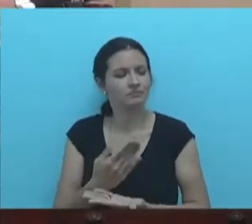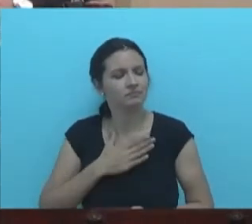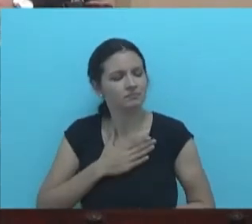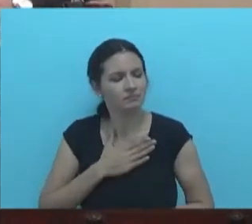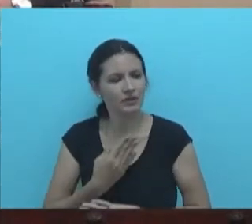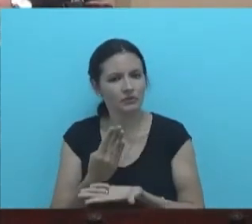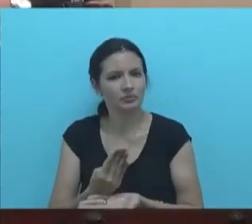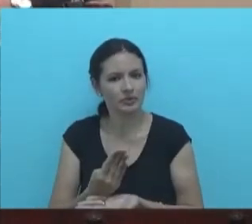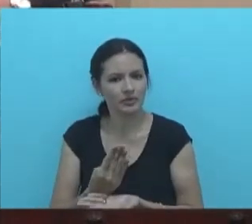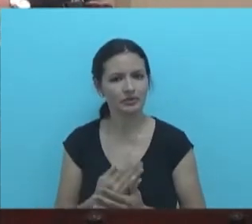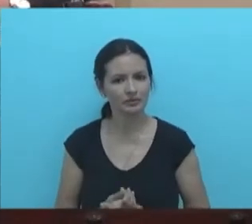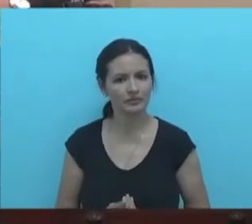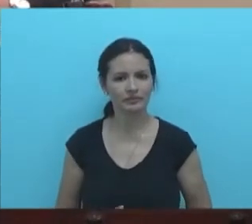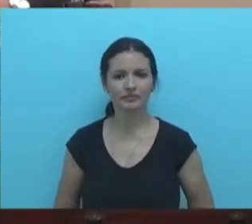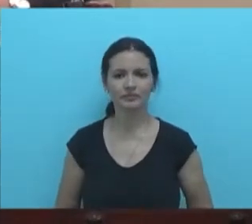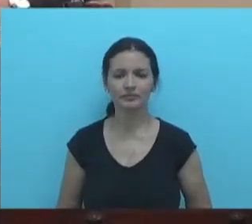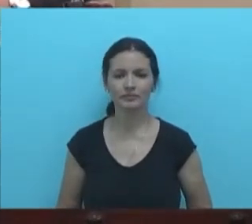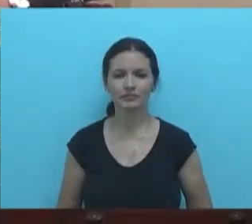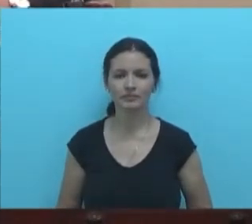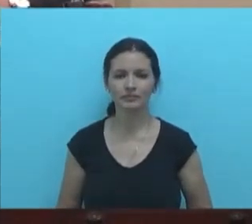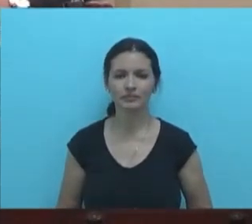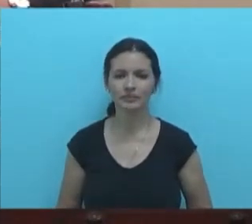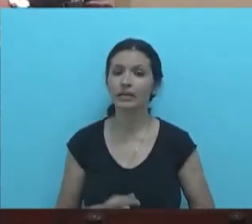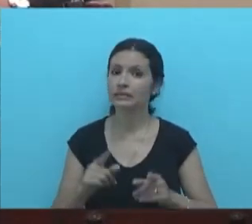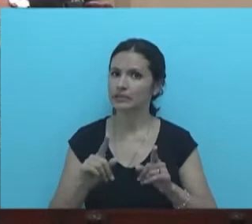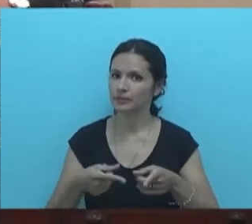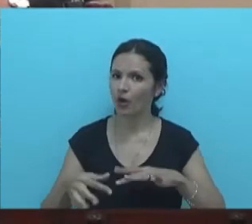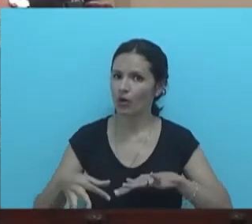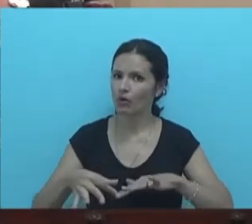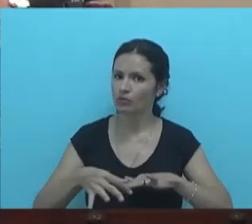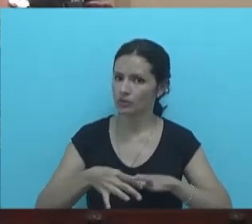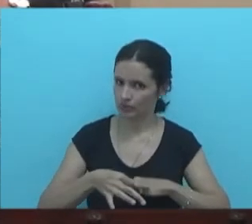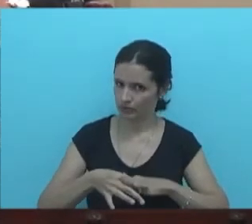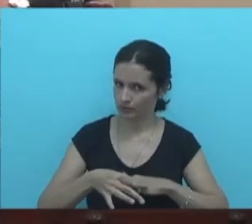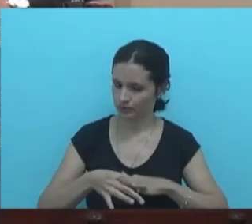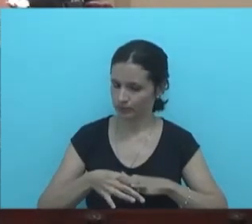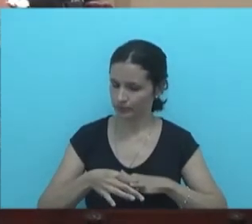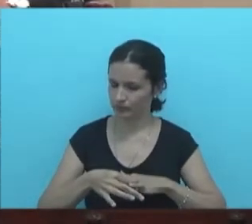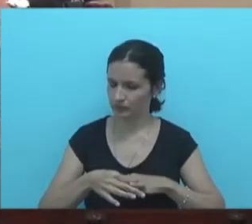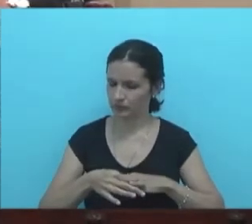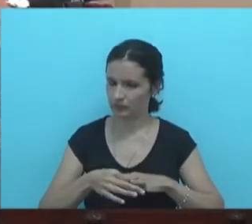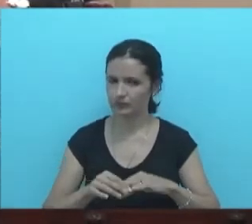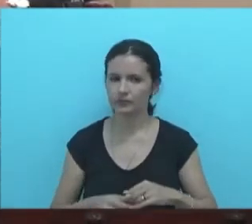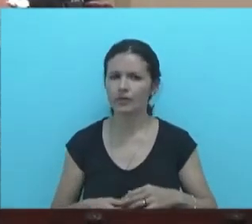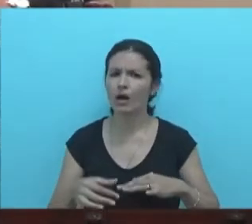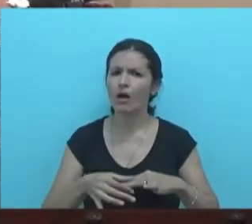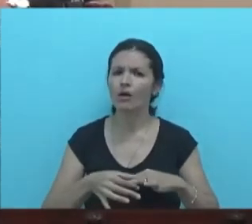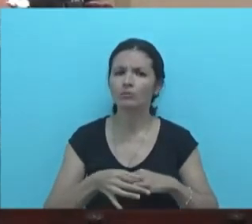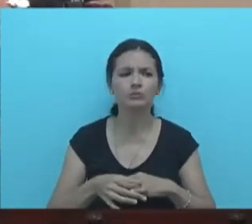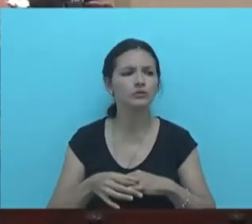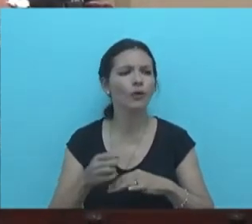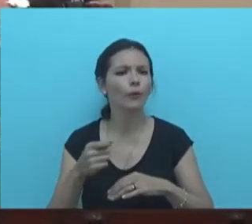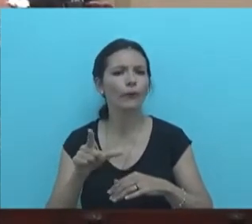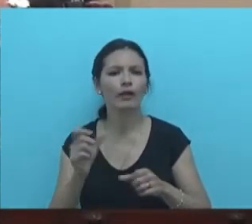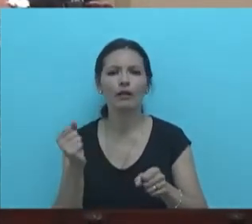reconocimiento también, pero fundamentalmente un compromiso, que es el de trabajar en conjunto,